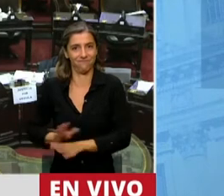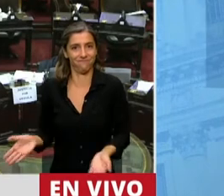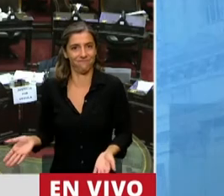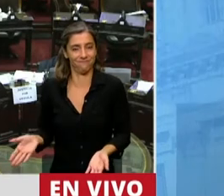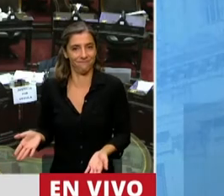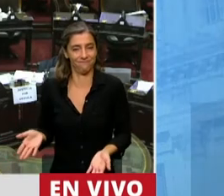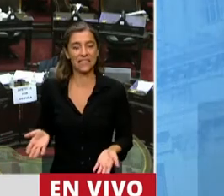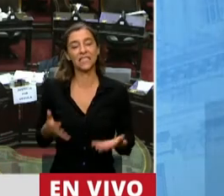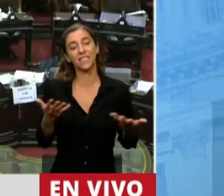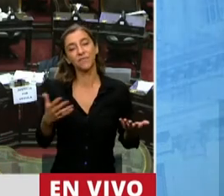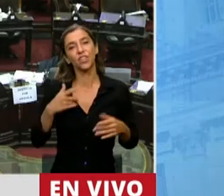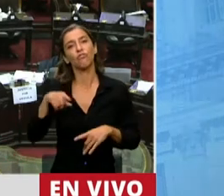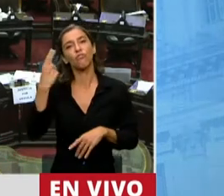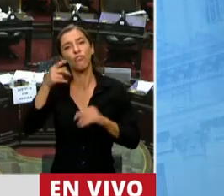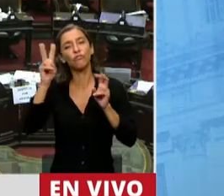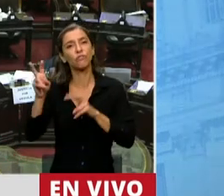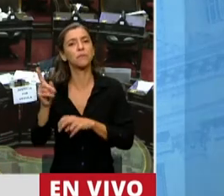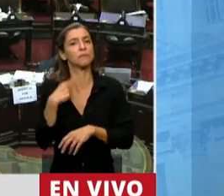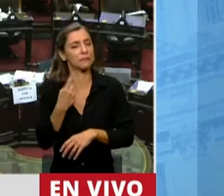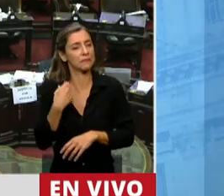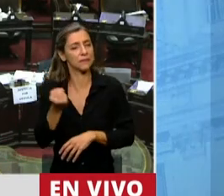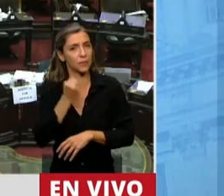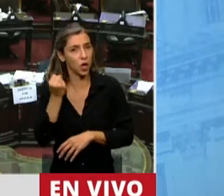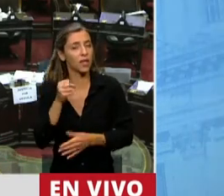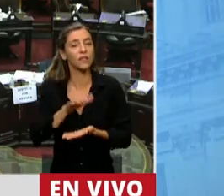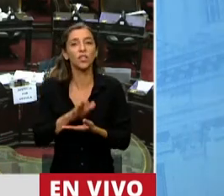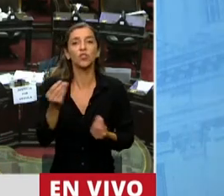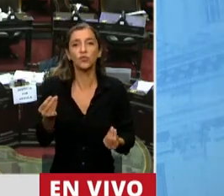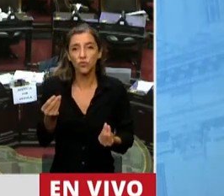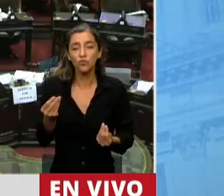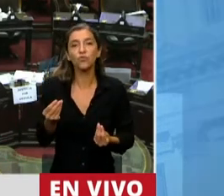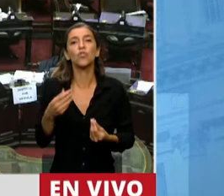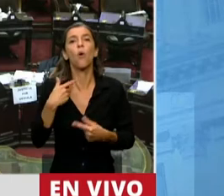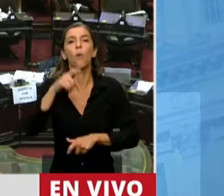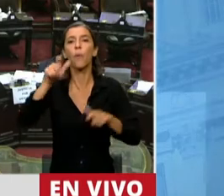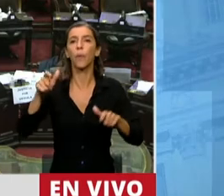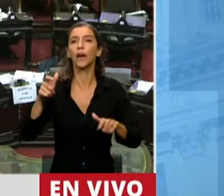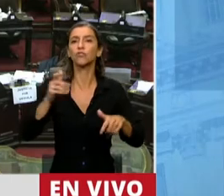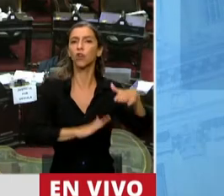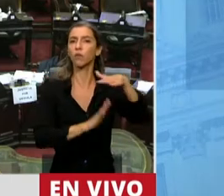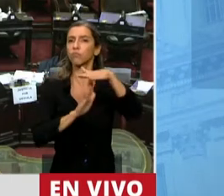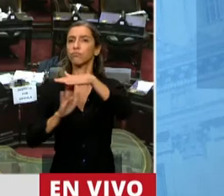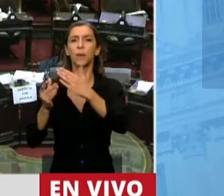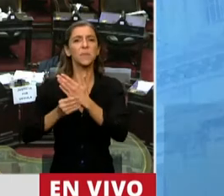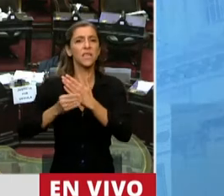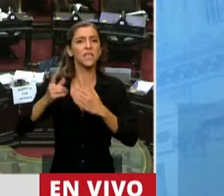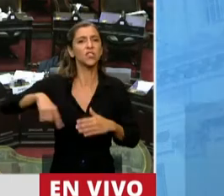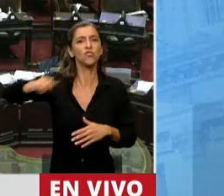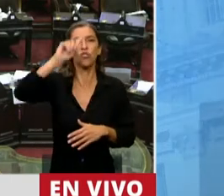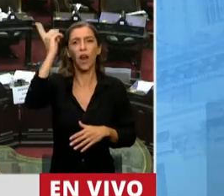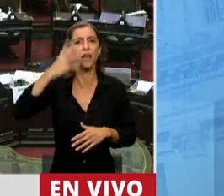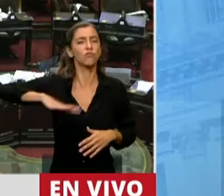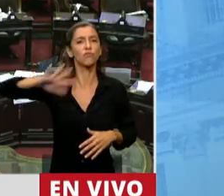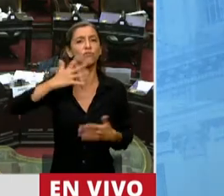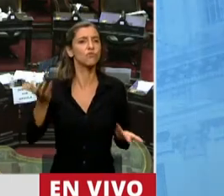es importante, y no se habla, que es la rendición de cuentas del personal jerárquico de la Nación, los ministros. Los